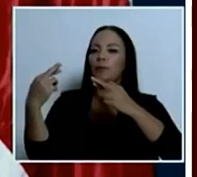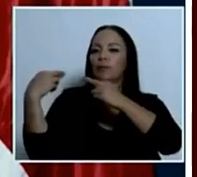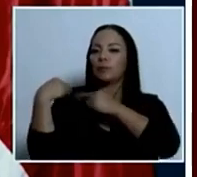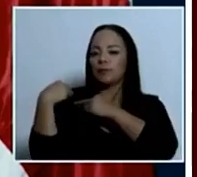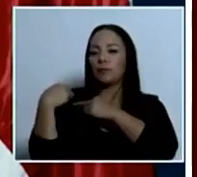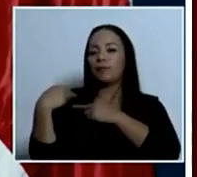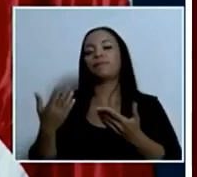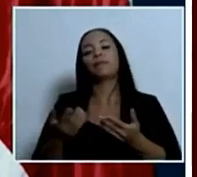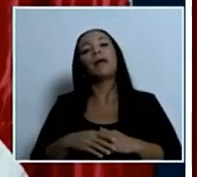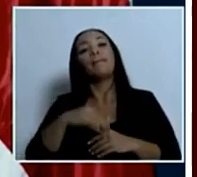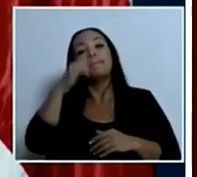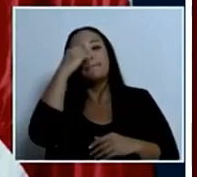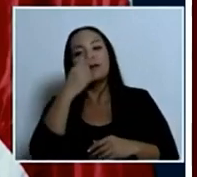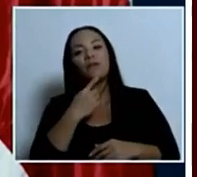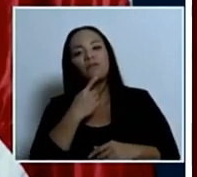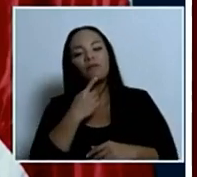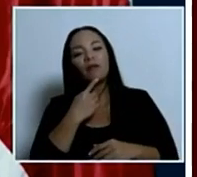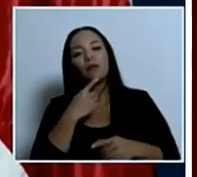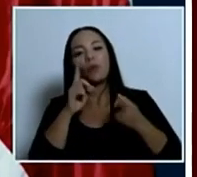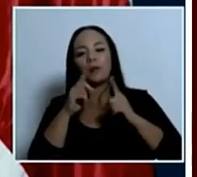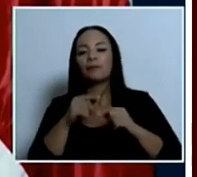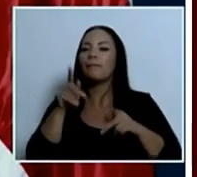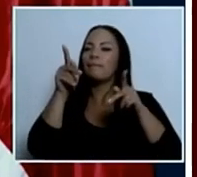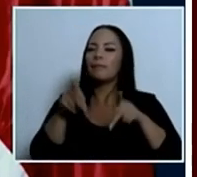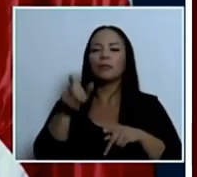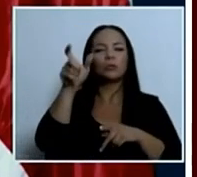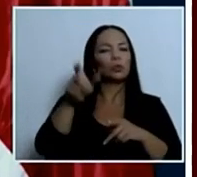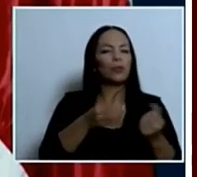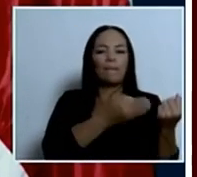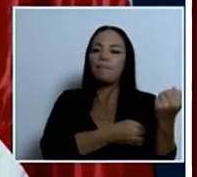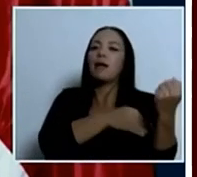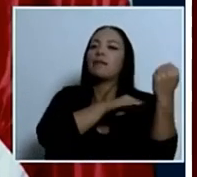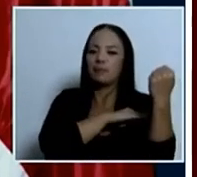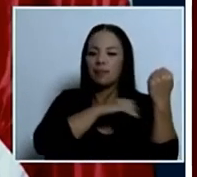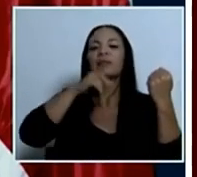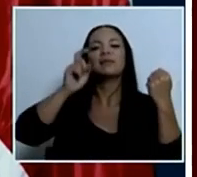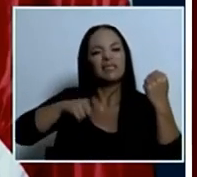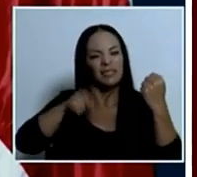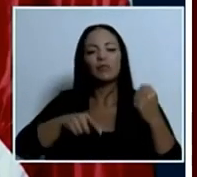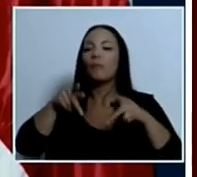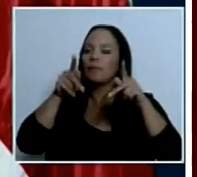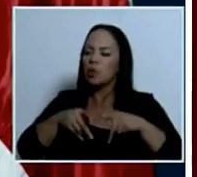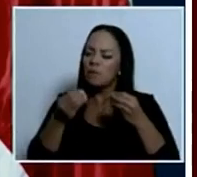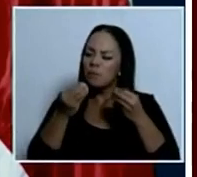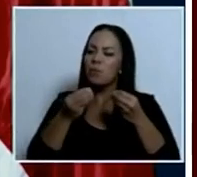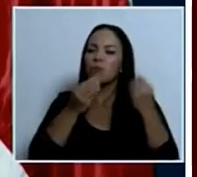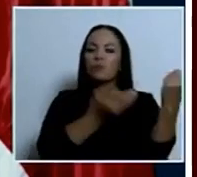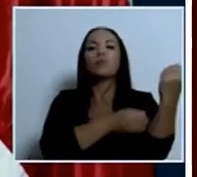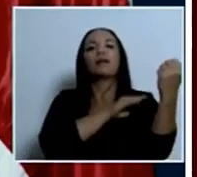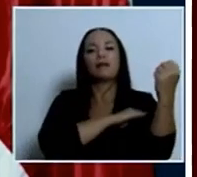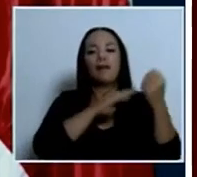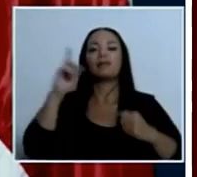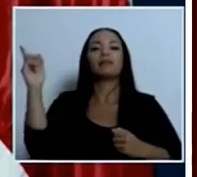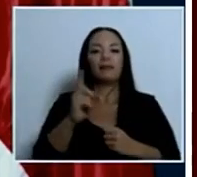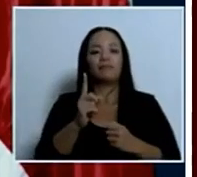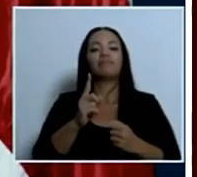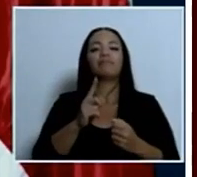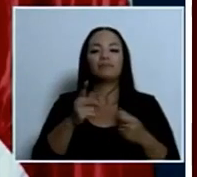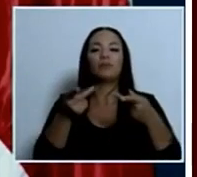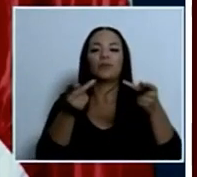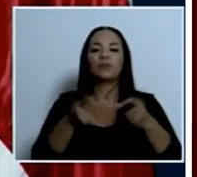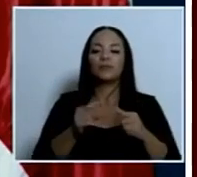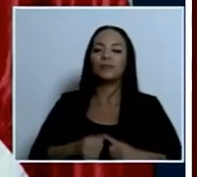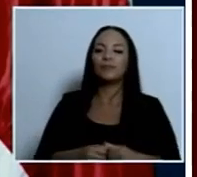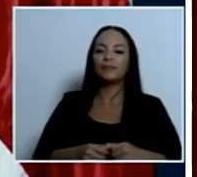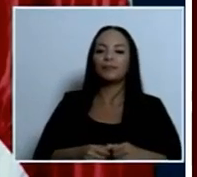ser de una persona muy valiente muy muy valiente hay gente que